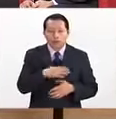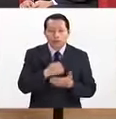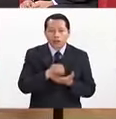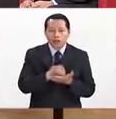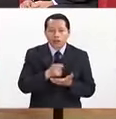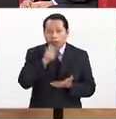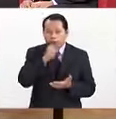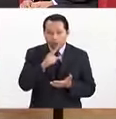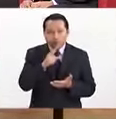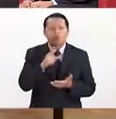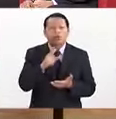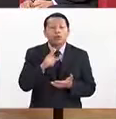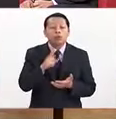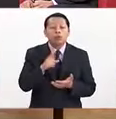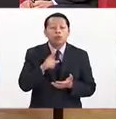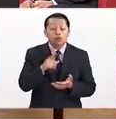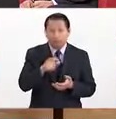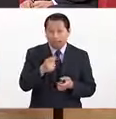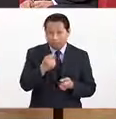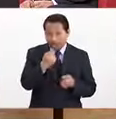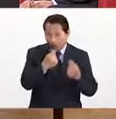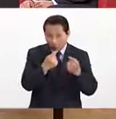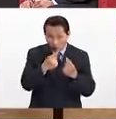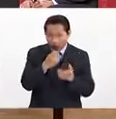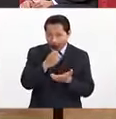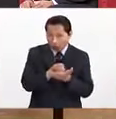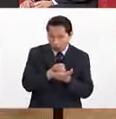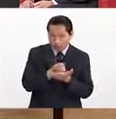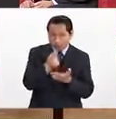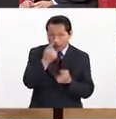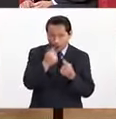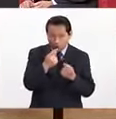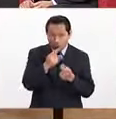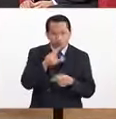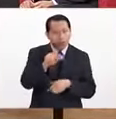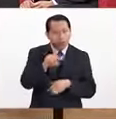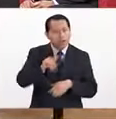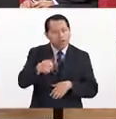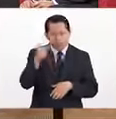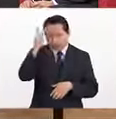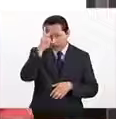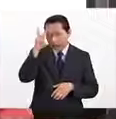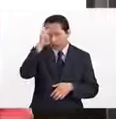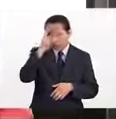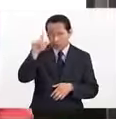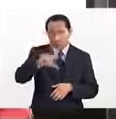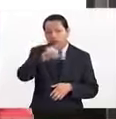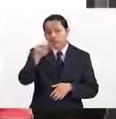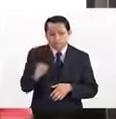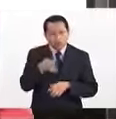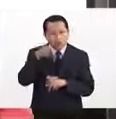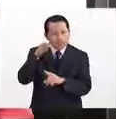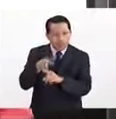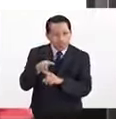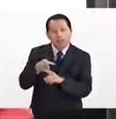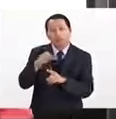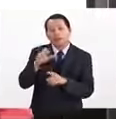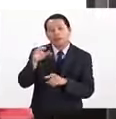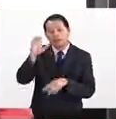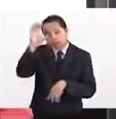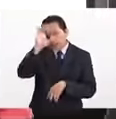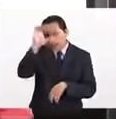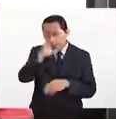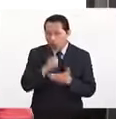conductual, no son economistas algunos, son psicólogos y que después estudian la rama de la ciencia económica.